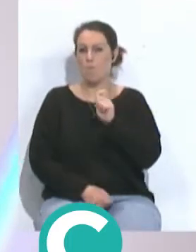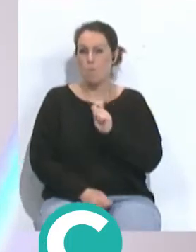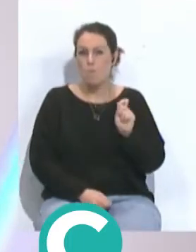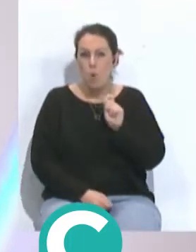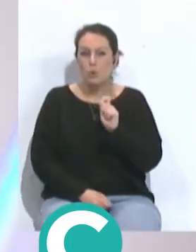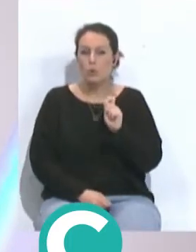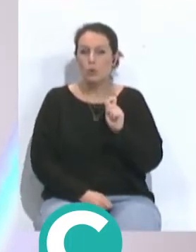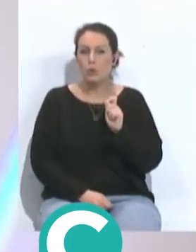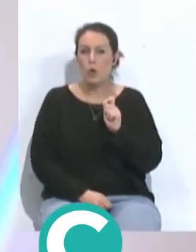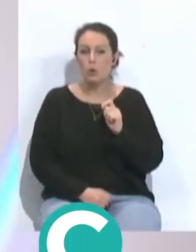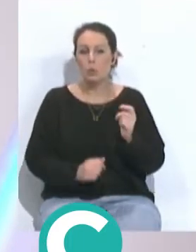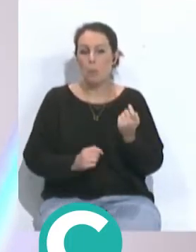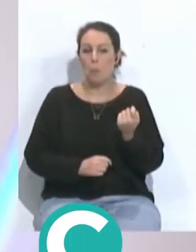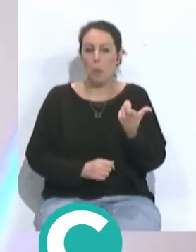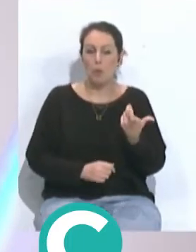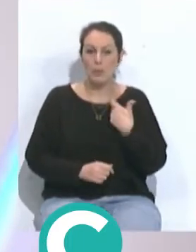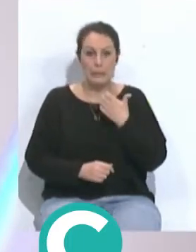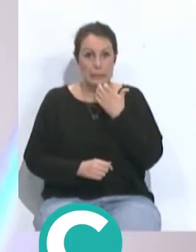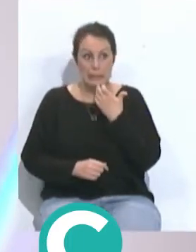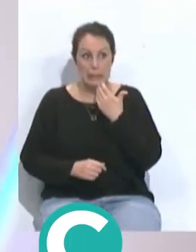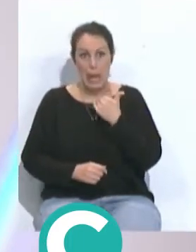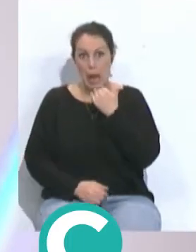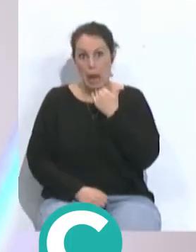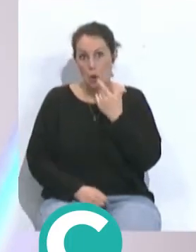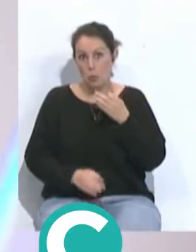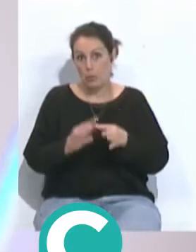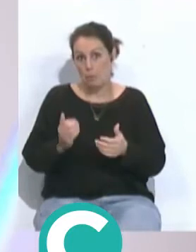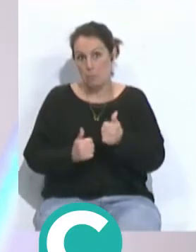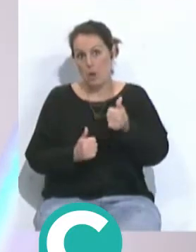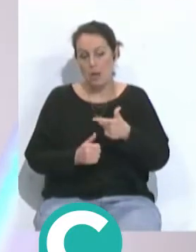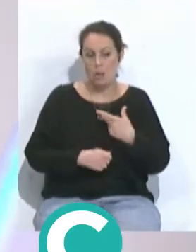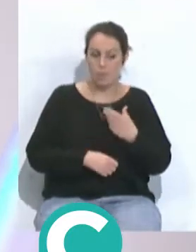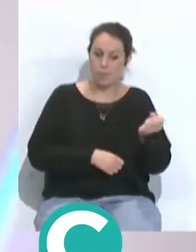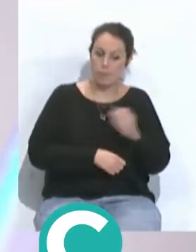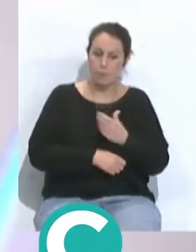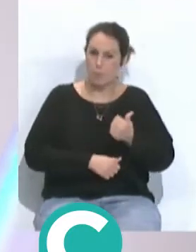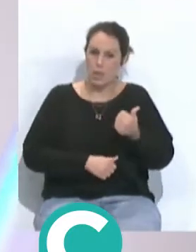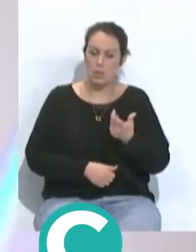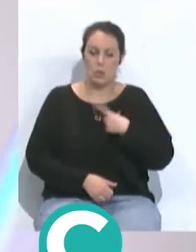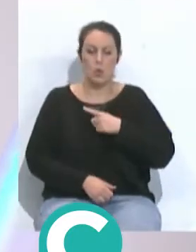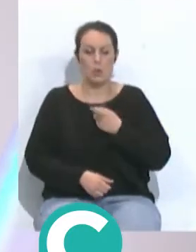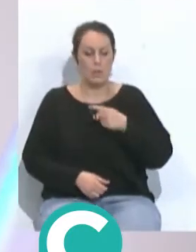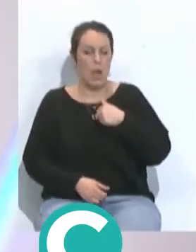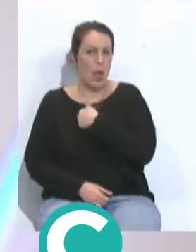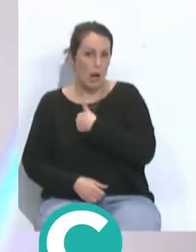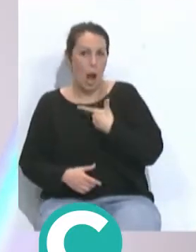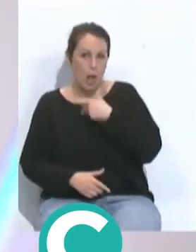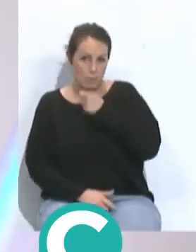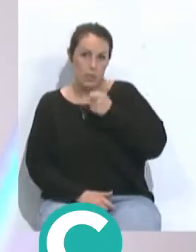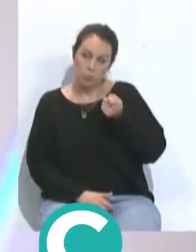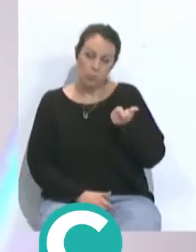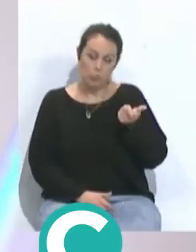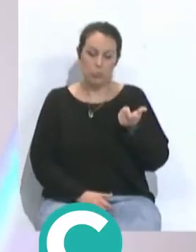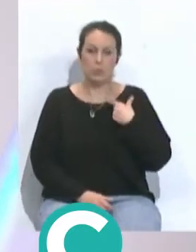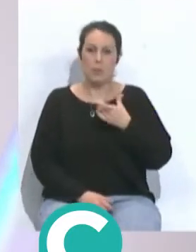que hubiéramos conseguido de haber tenido un poquitín más de fortuna tanto nosotros como por la parte arbitral. Pero ya te digo, yo creo que es